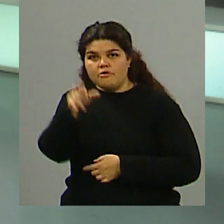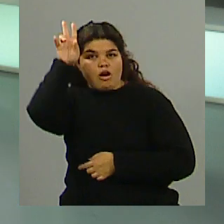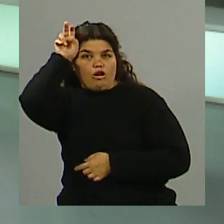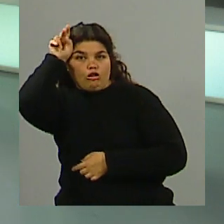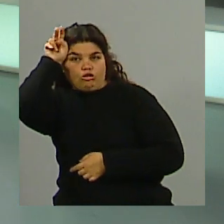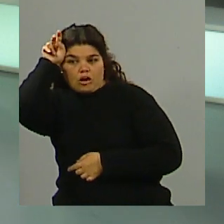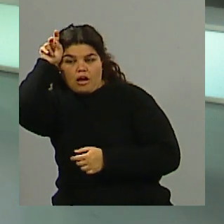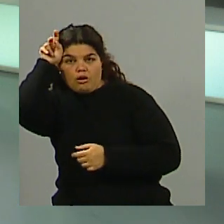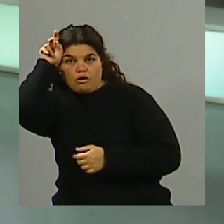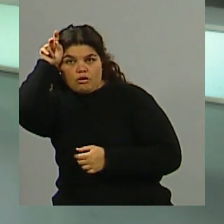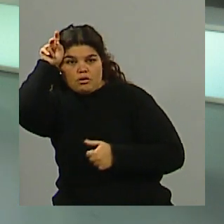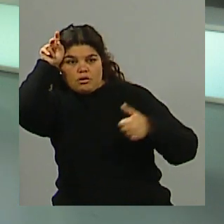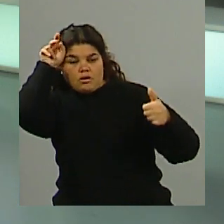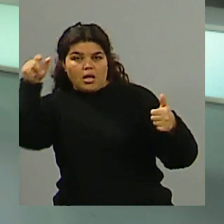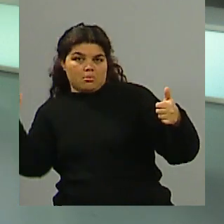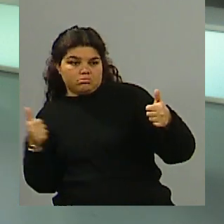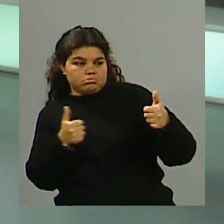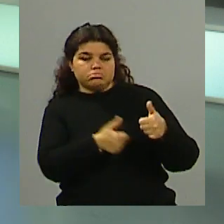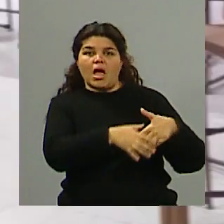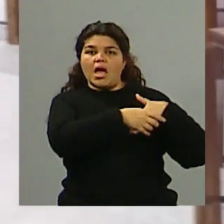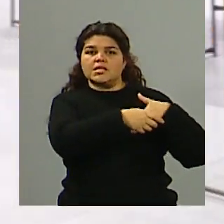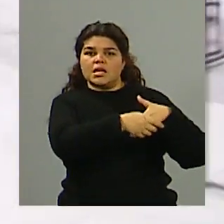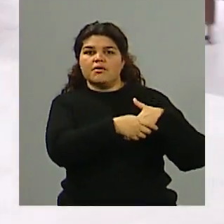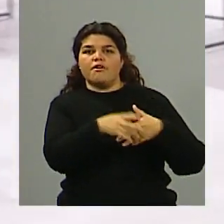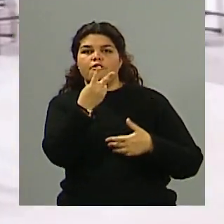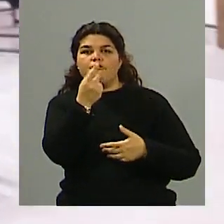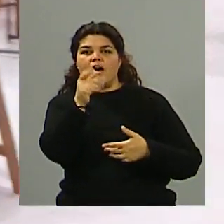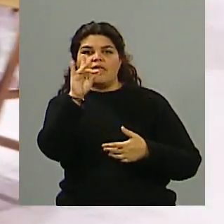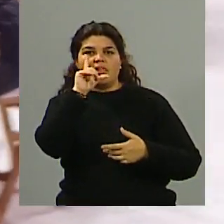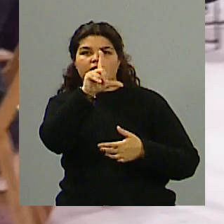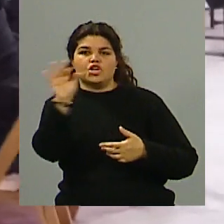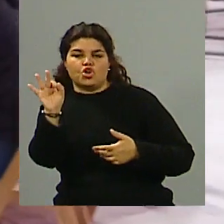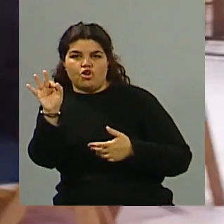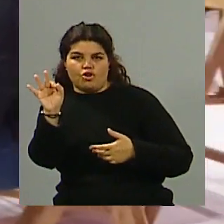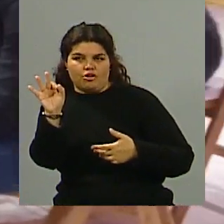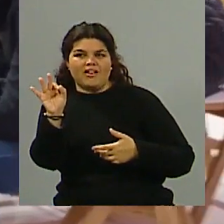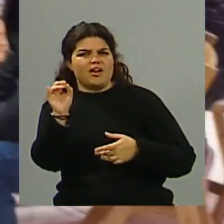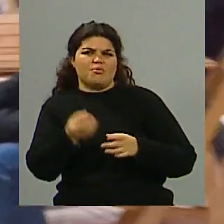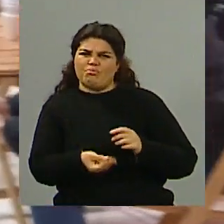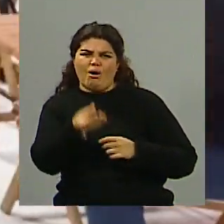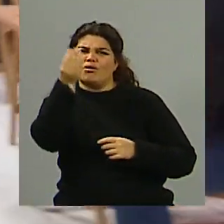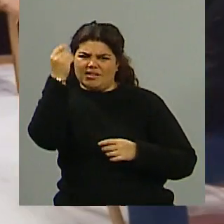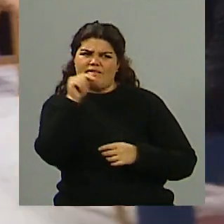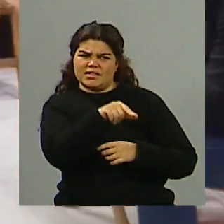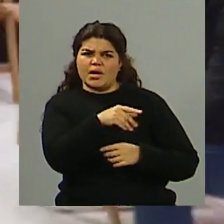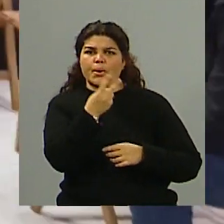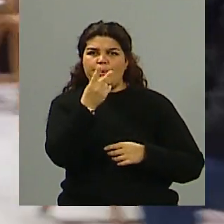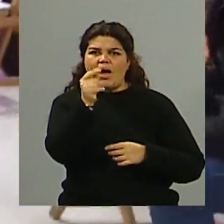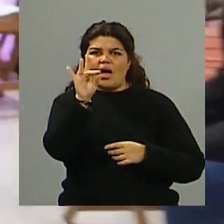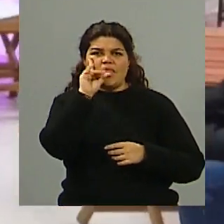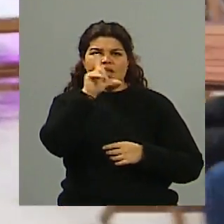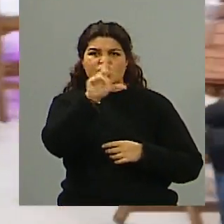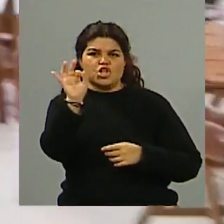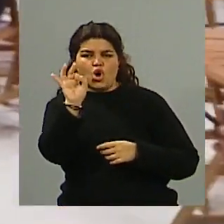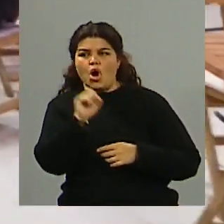fue a saludar, por ejemplo, no de Marchi, pero sí a Vadillo, tal vez porque Vadillo en varias oportunidades le dijo, usted